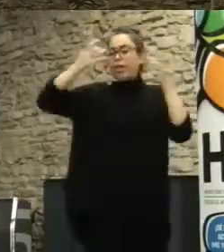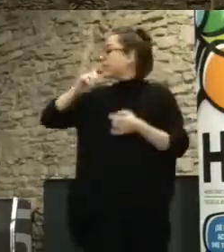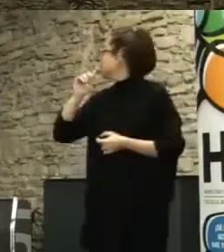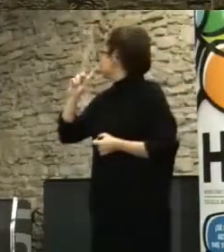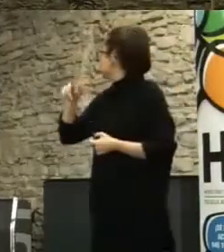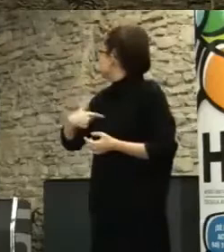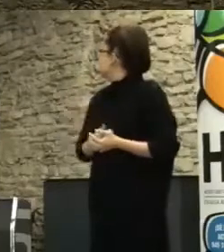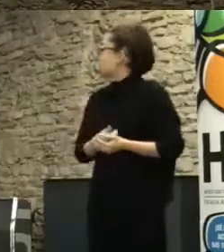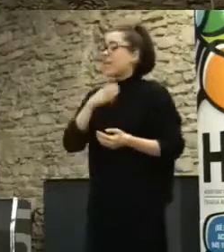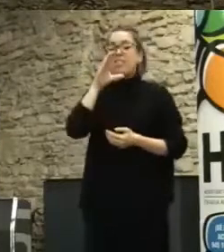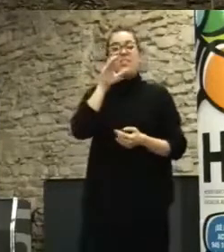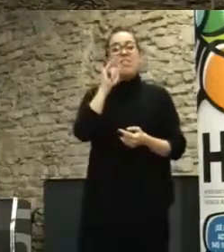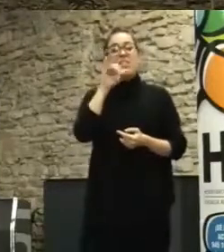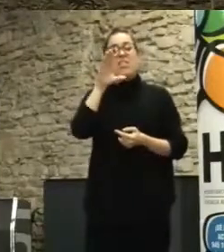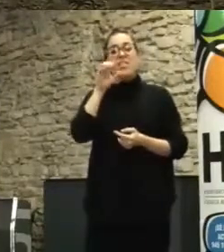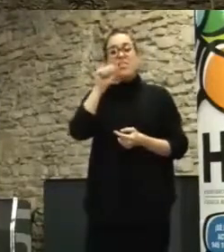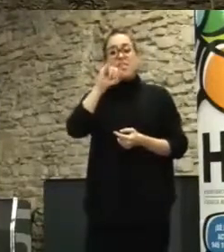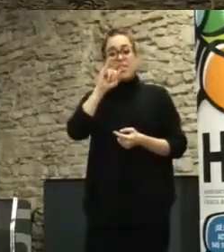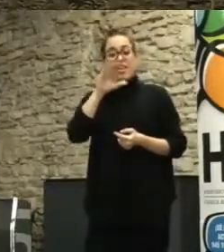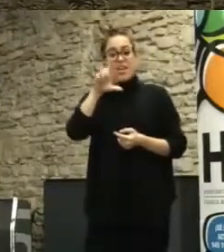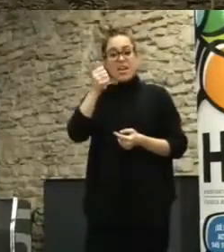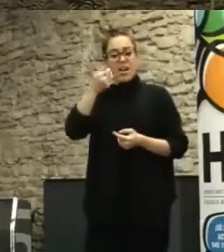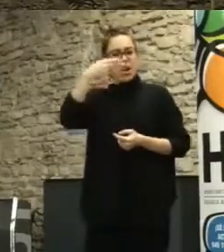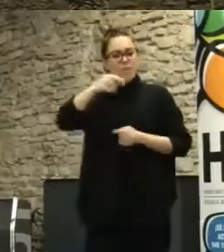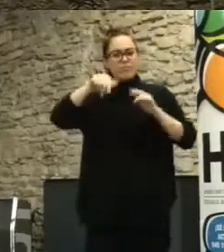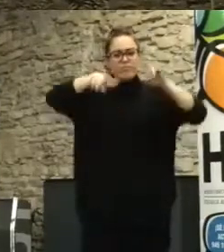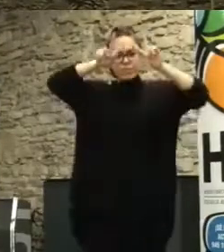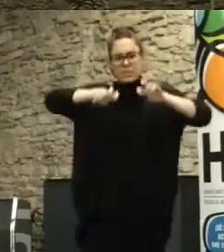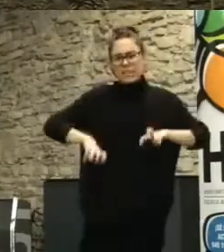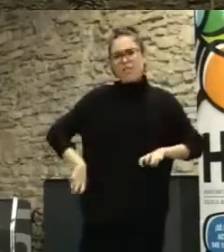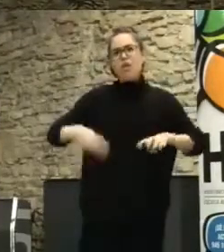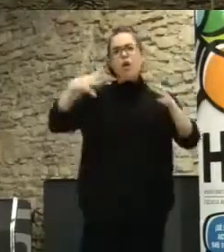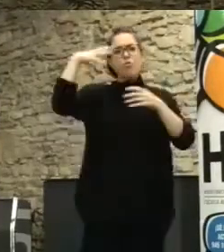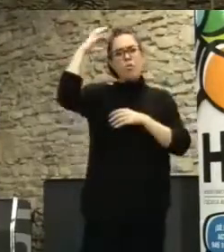de ciencia ciudadana que trabaja con ciencia abierta, investigación, ciencia ciudadana